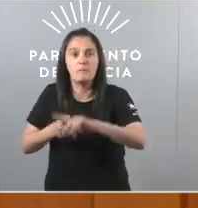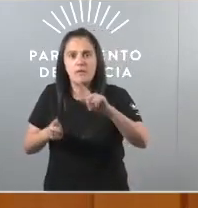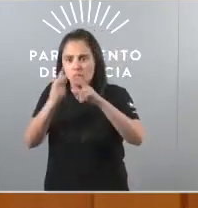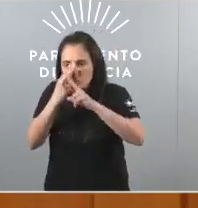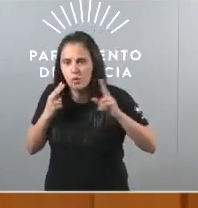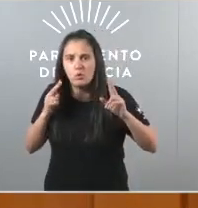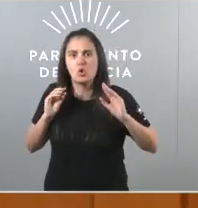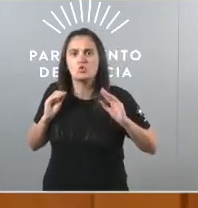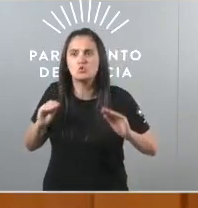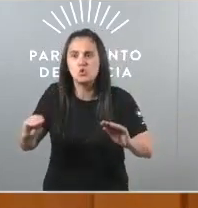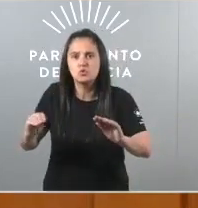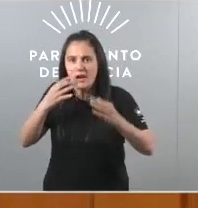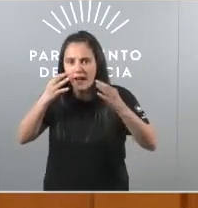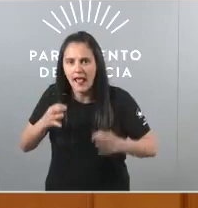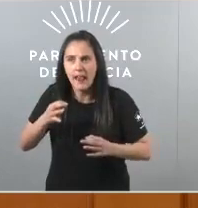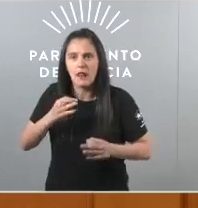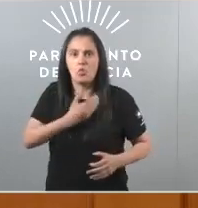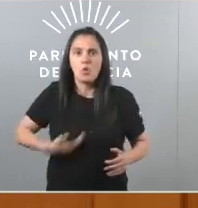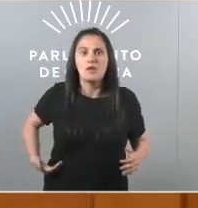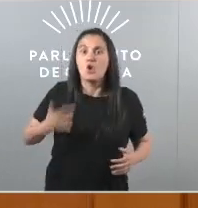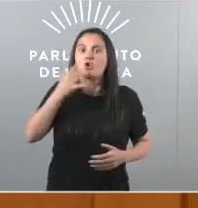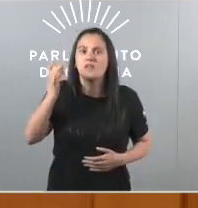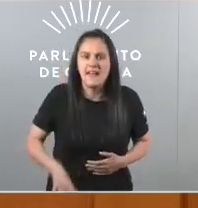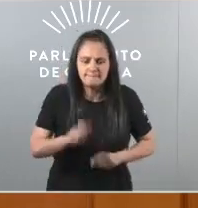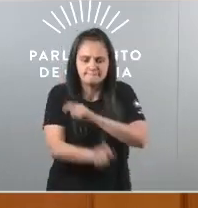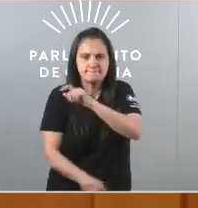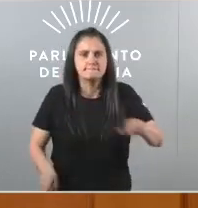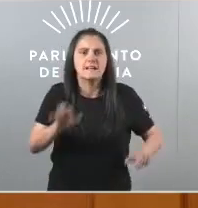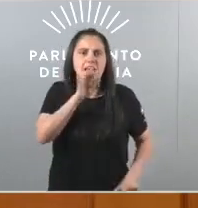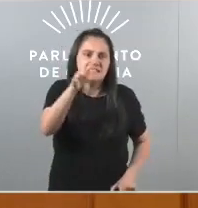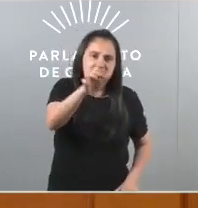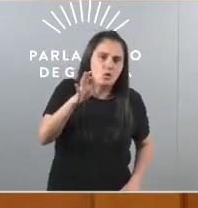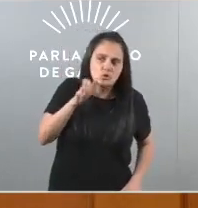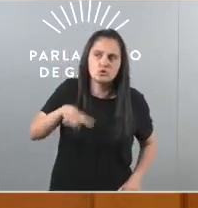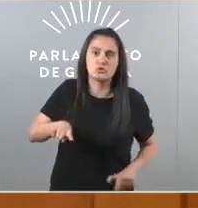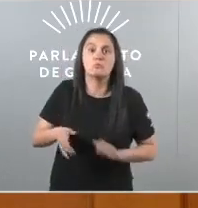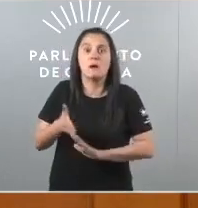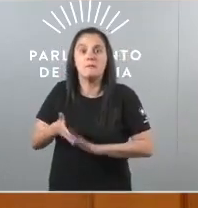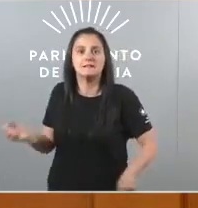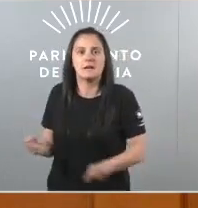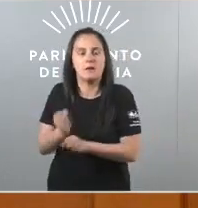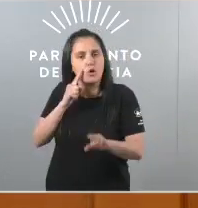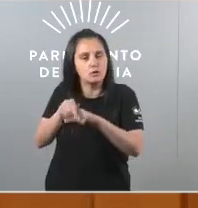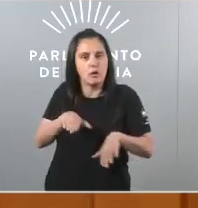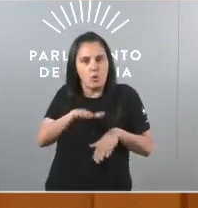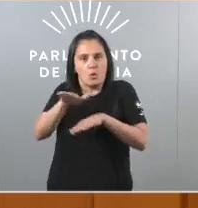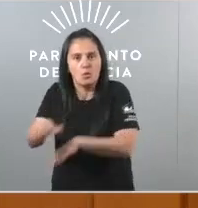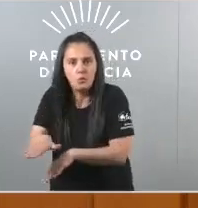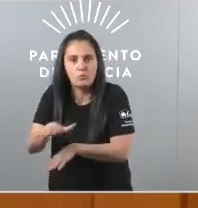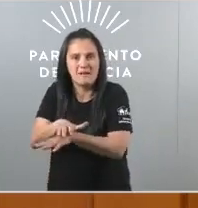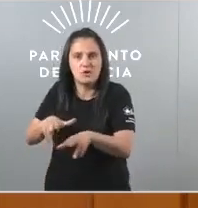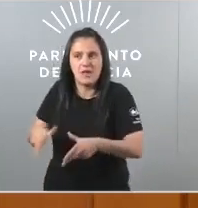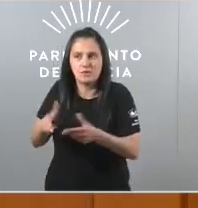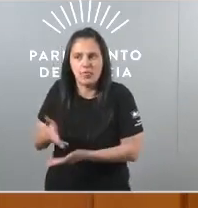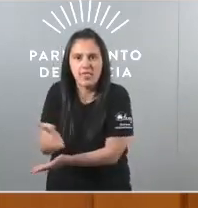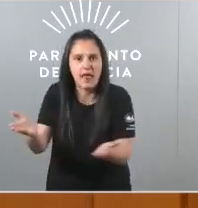os seus únicos e verdadeiros donos os galegos e as galegas e traballará para servir a malloría social